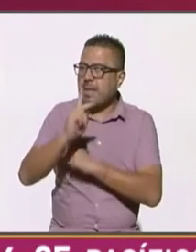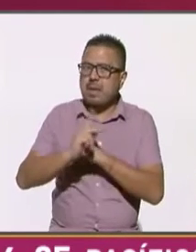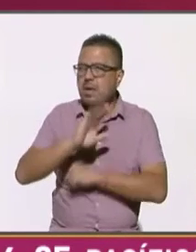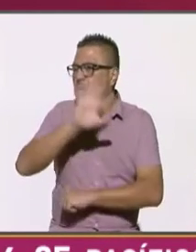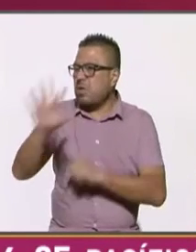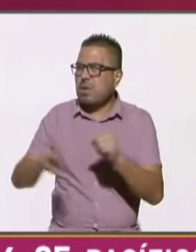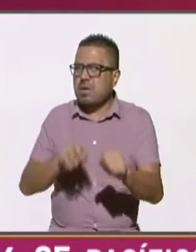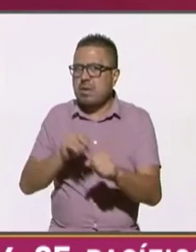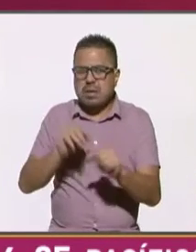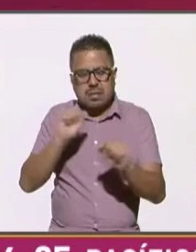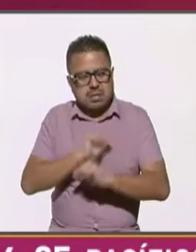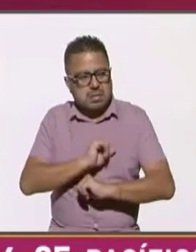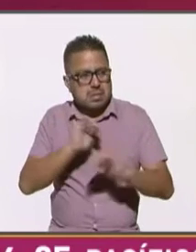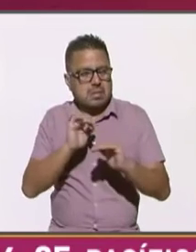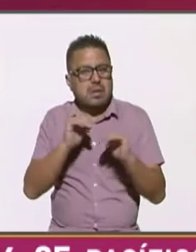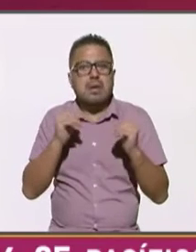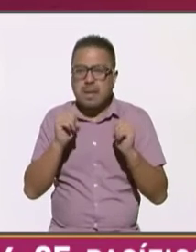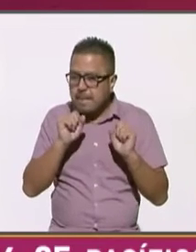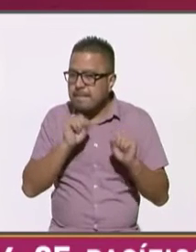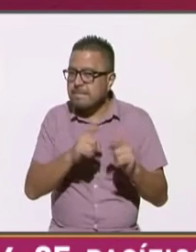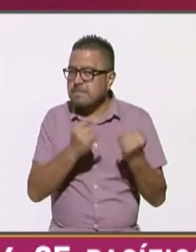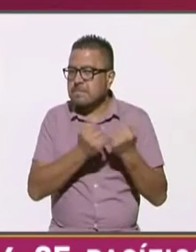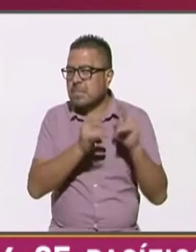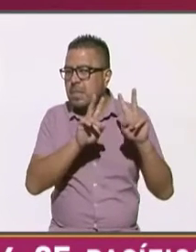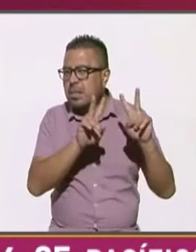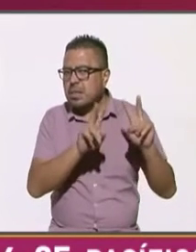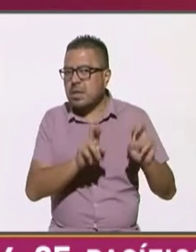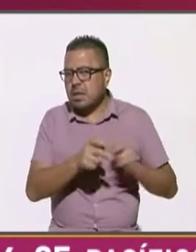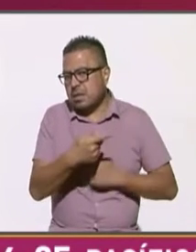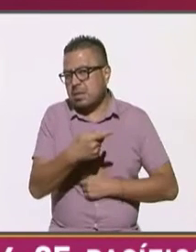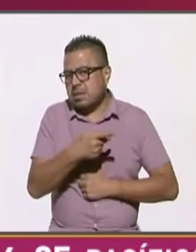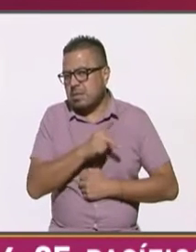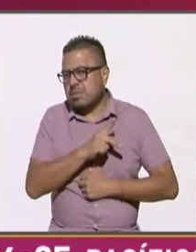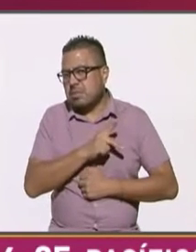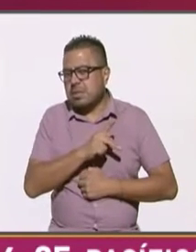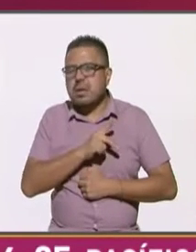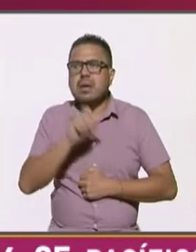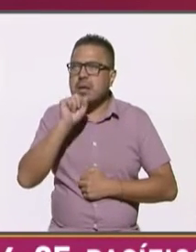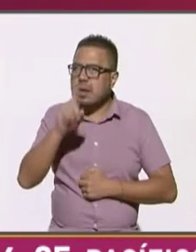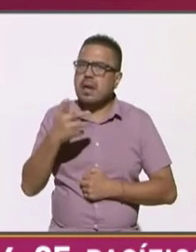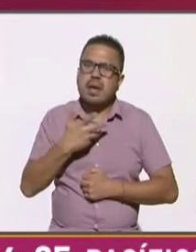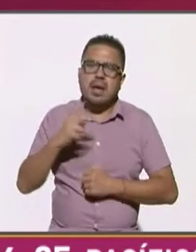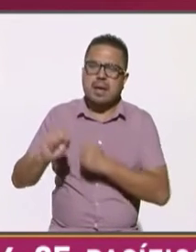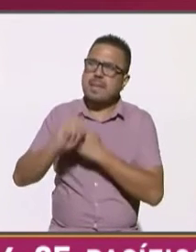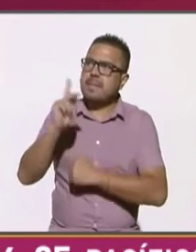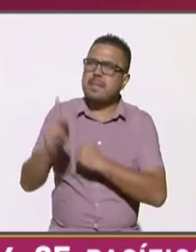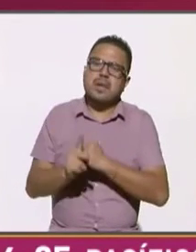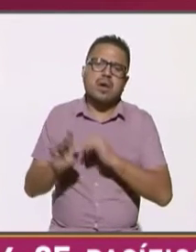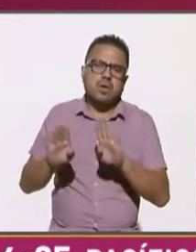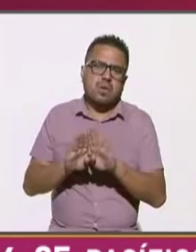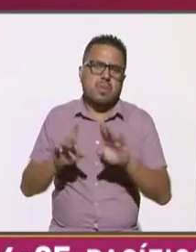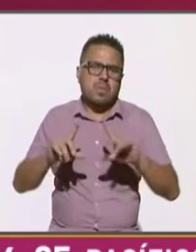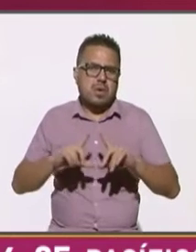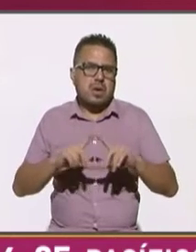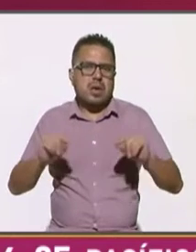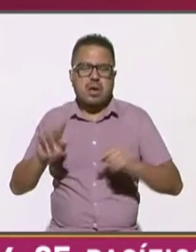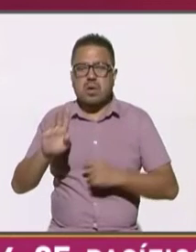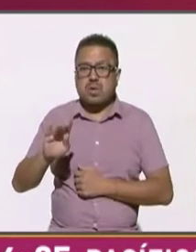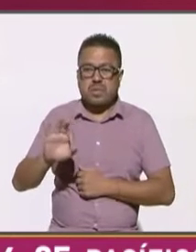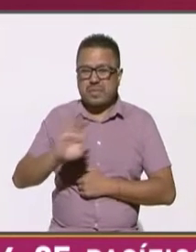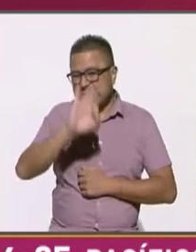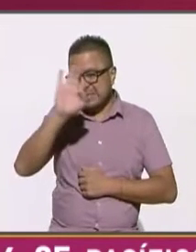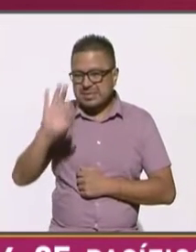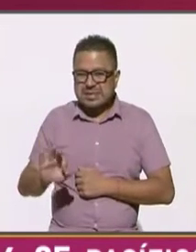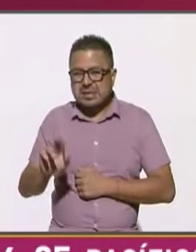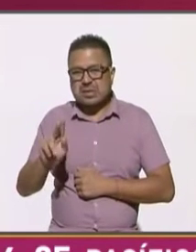ensimismados en nuestros propios temas no pero obvio hay países como japón que llega casi a 90 por